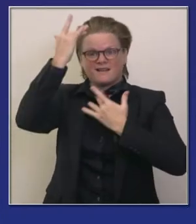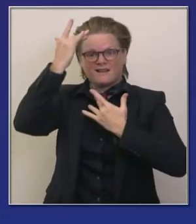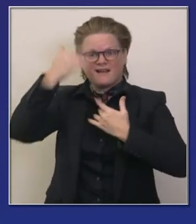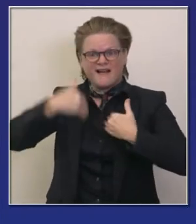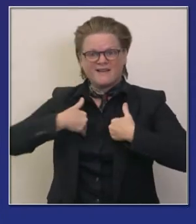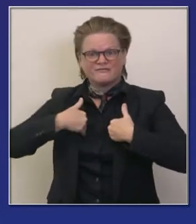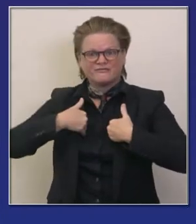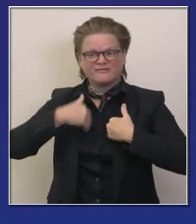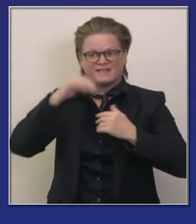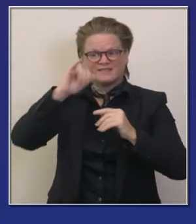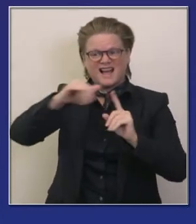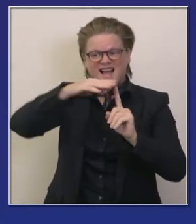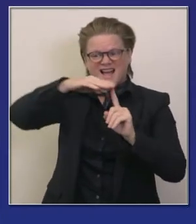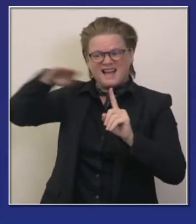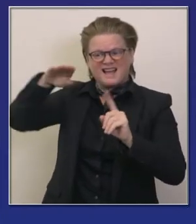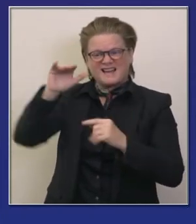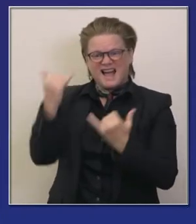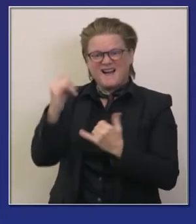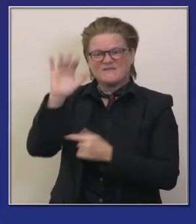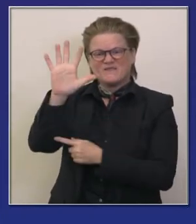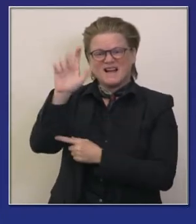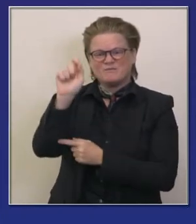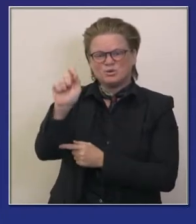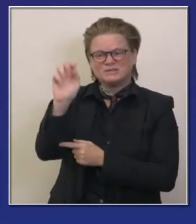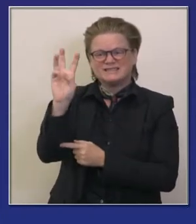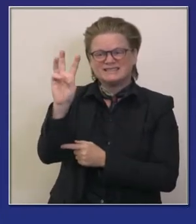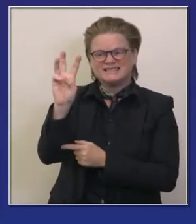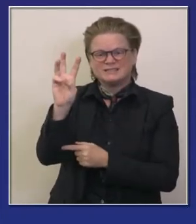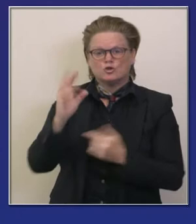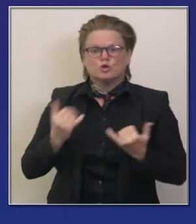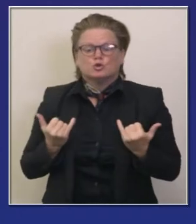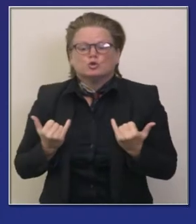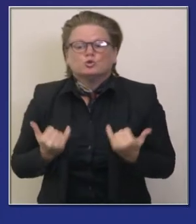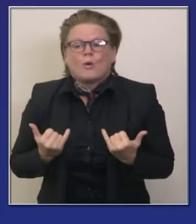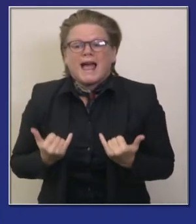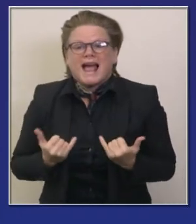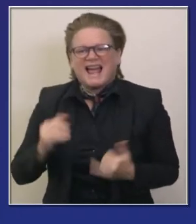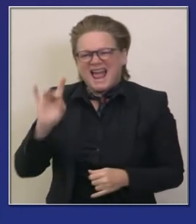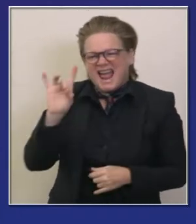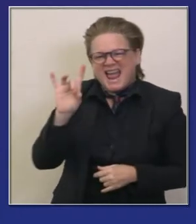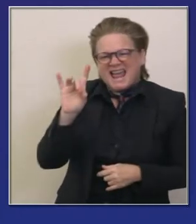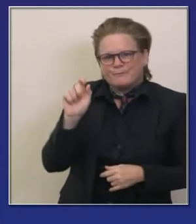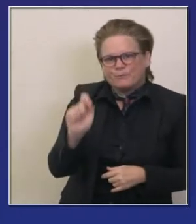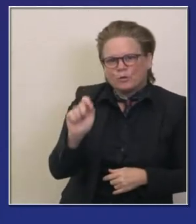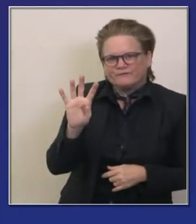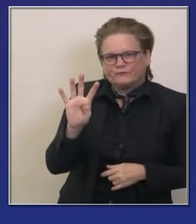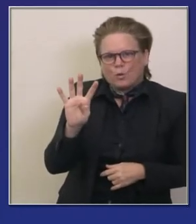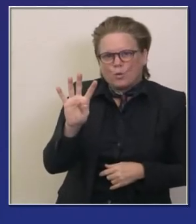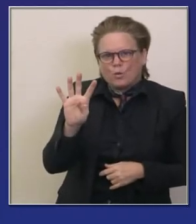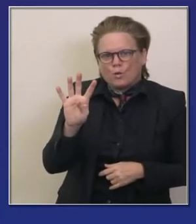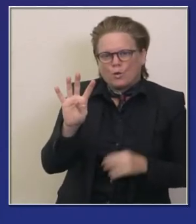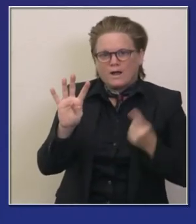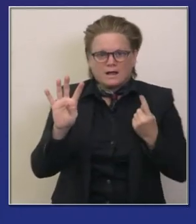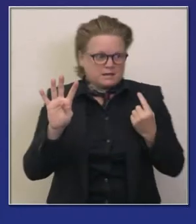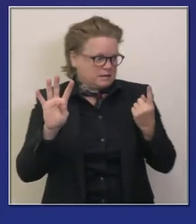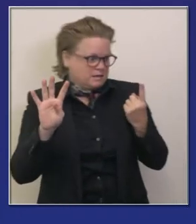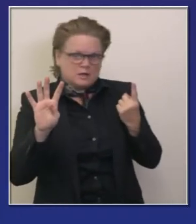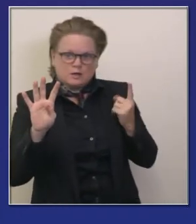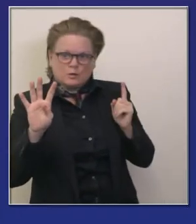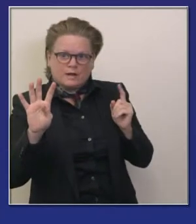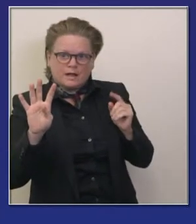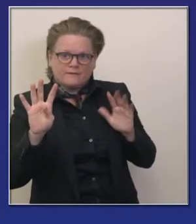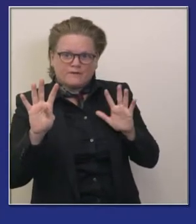.6 por ciento índice de positividad ahora 8.4 por ciento pueden ver como crece